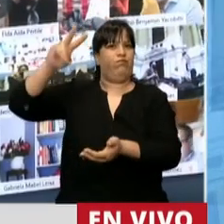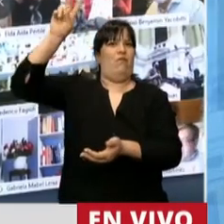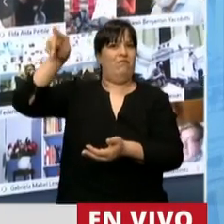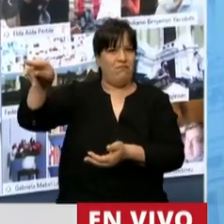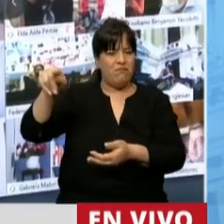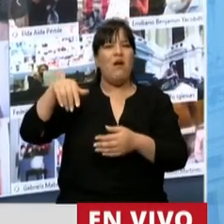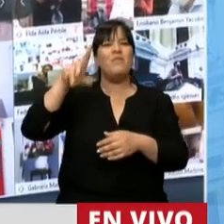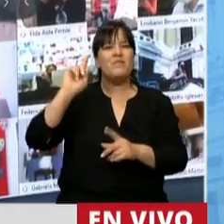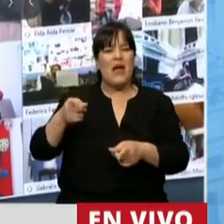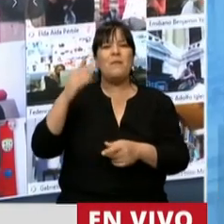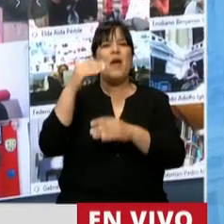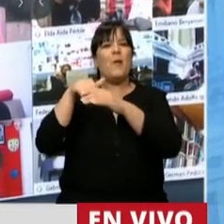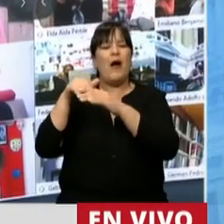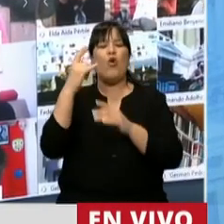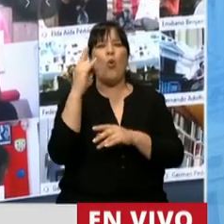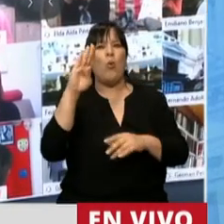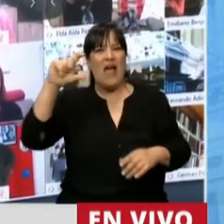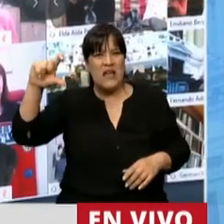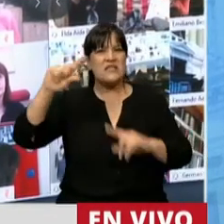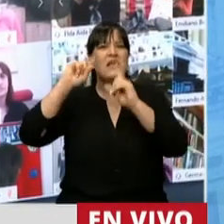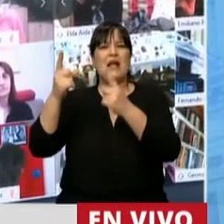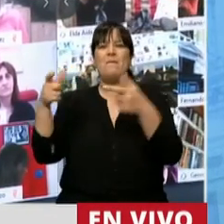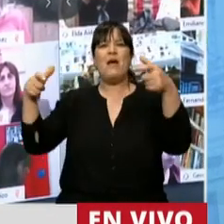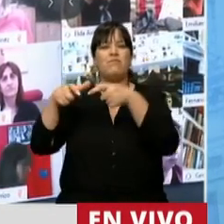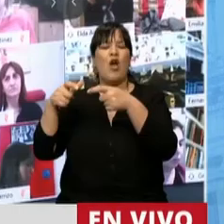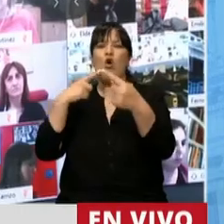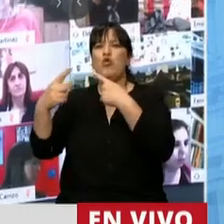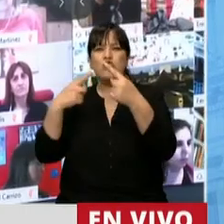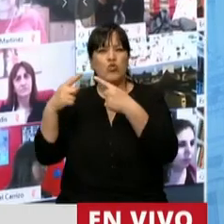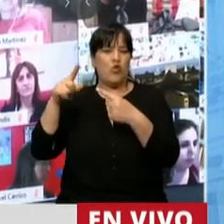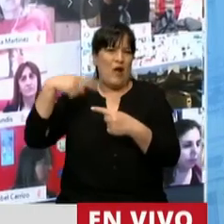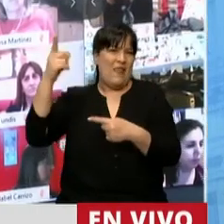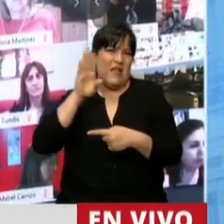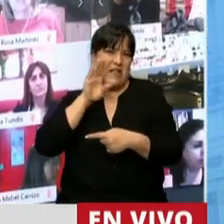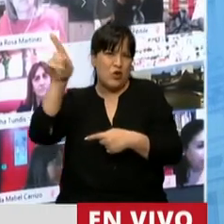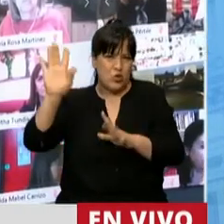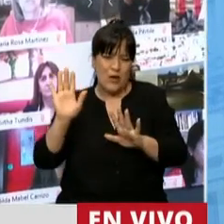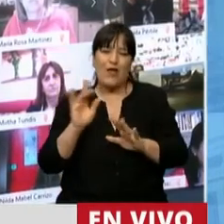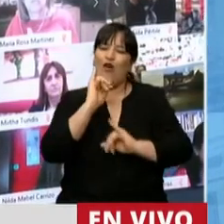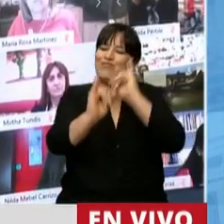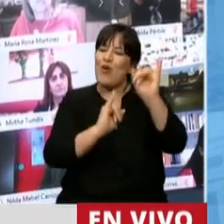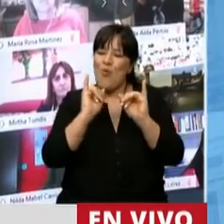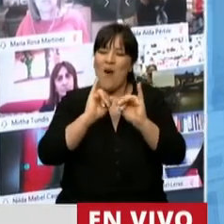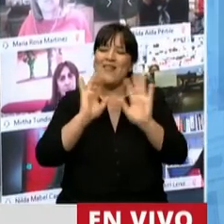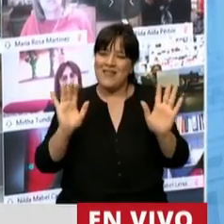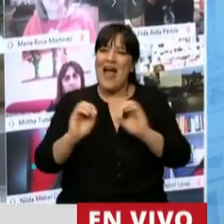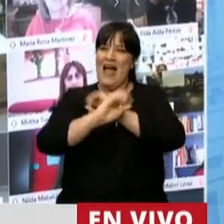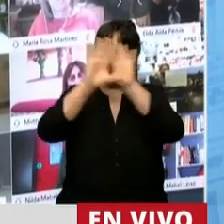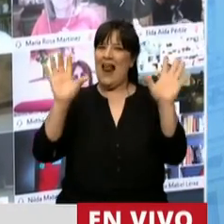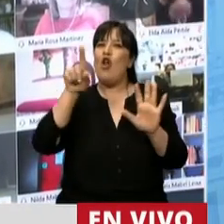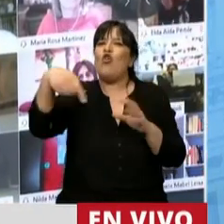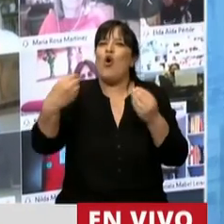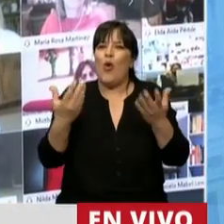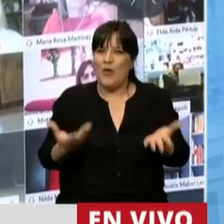informe del Banco UBS y de la consultora Pricewaterhouse digo para que no haya dudas respecto de los